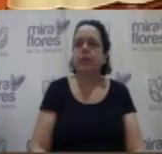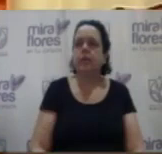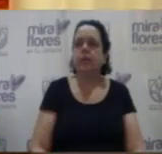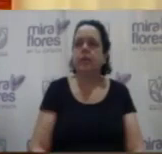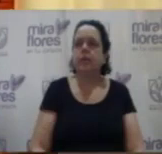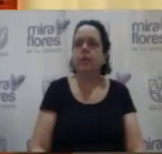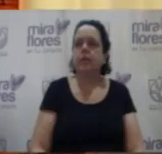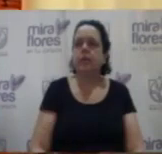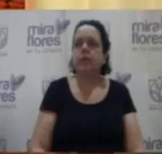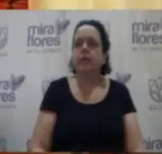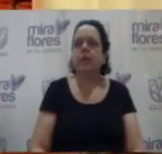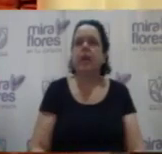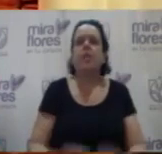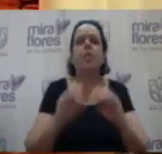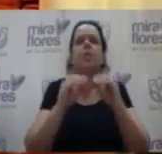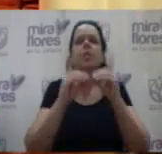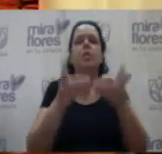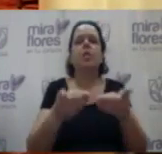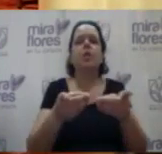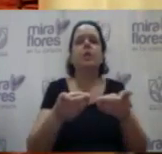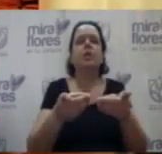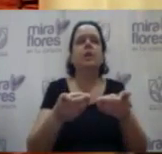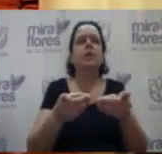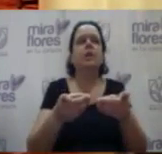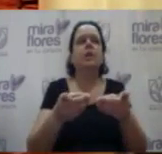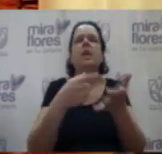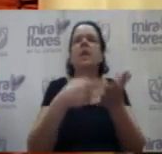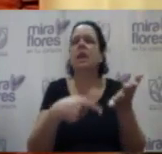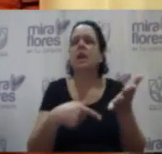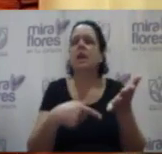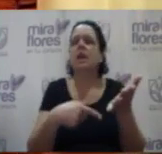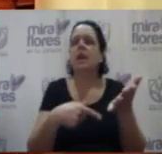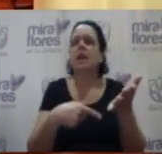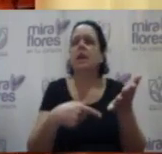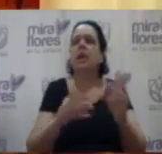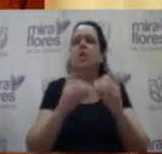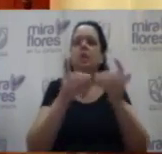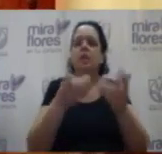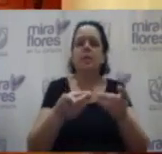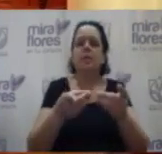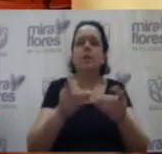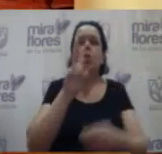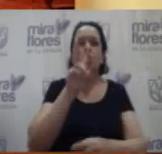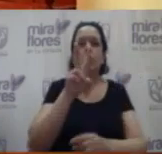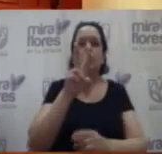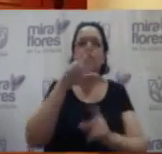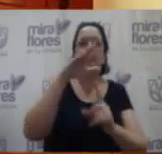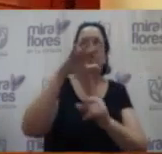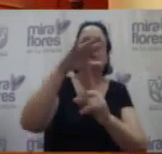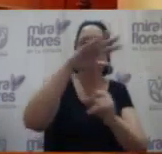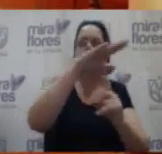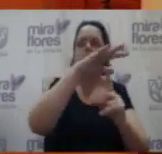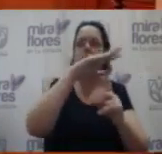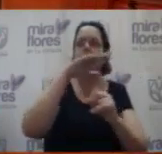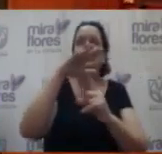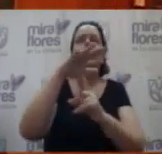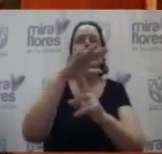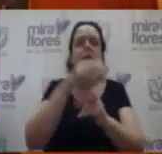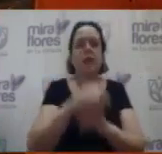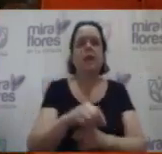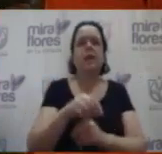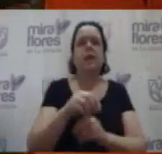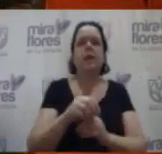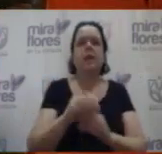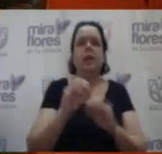Sí, pero donar qué. Estamos donando drones, dos drones. Y debe figurar como